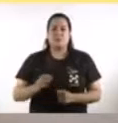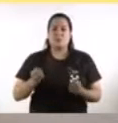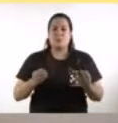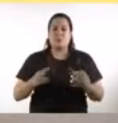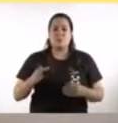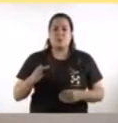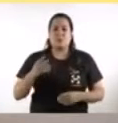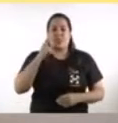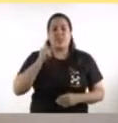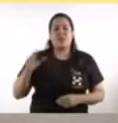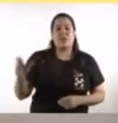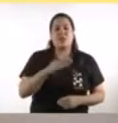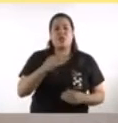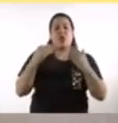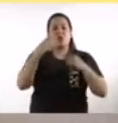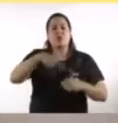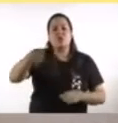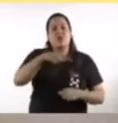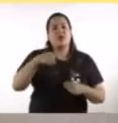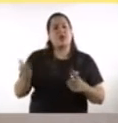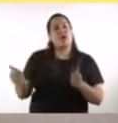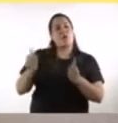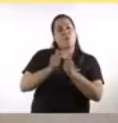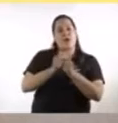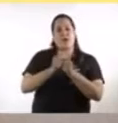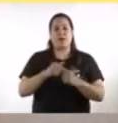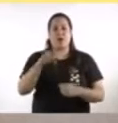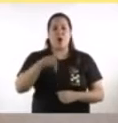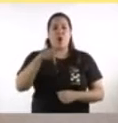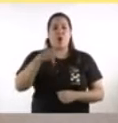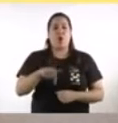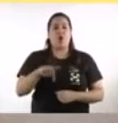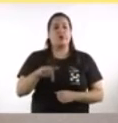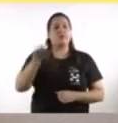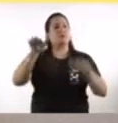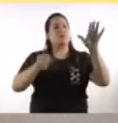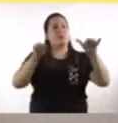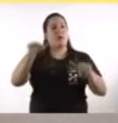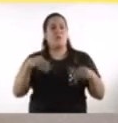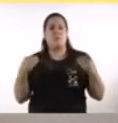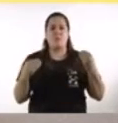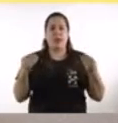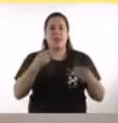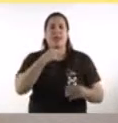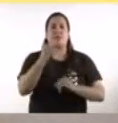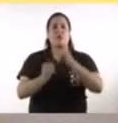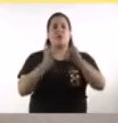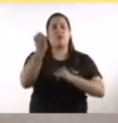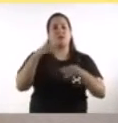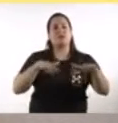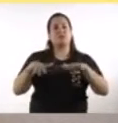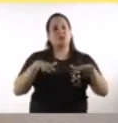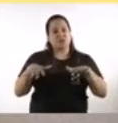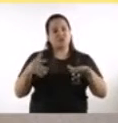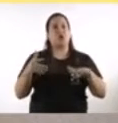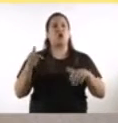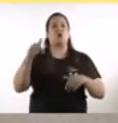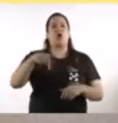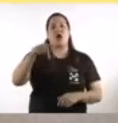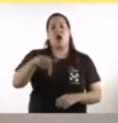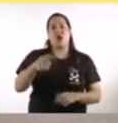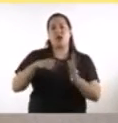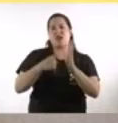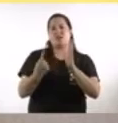Gracias por acompañarnos una vez más. Hoy los convocamos para contarles cómo está evolucionando la situación sanitaria